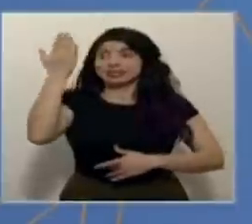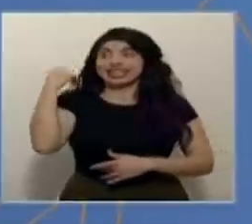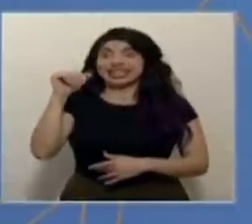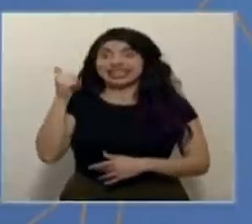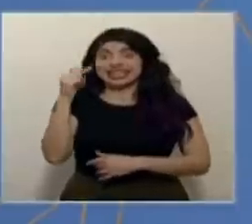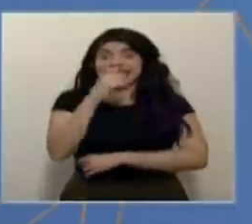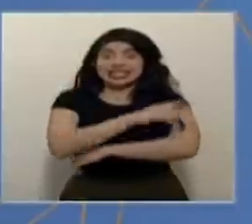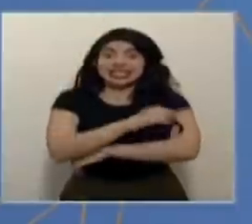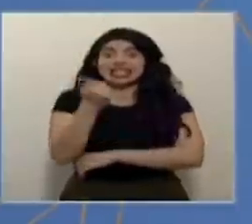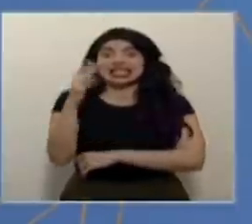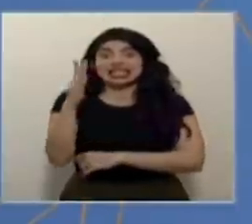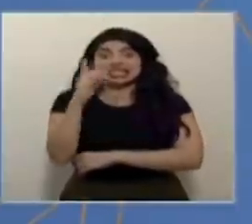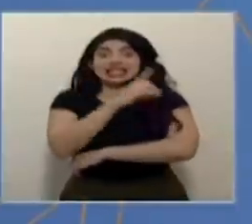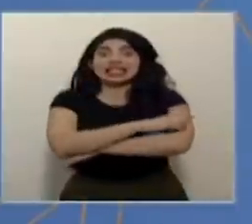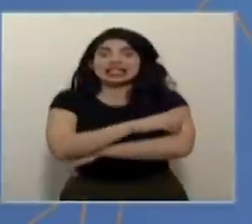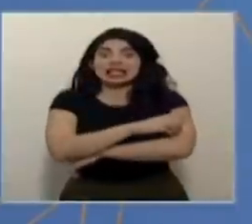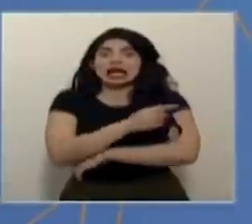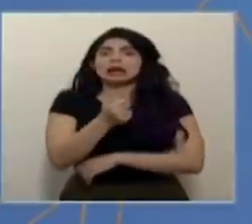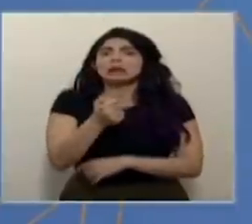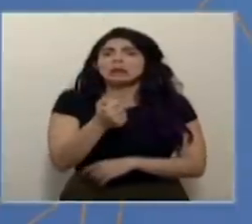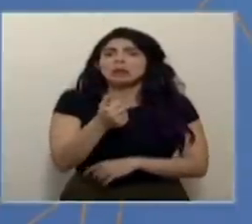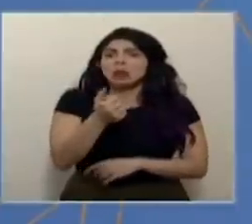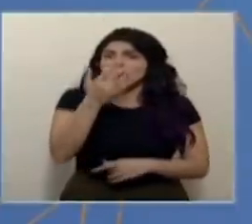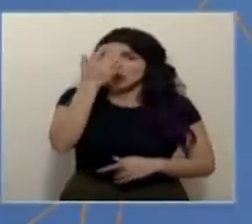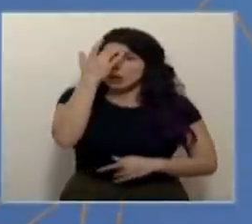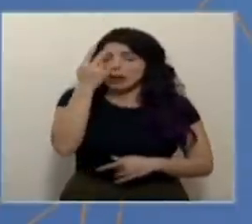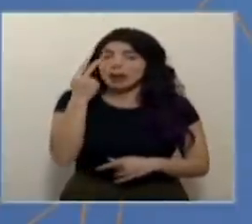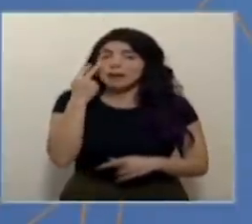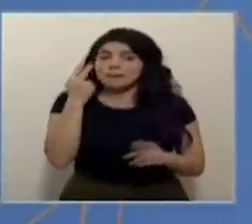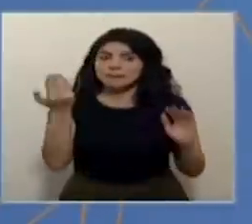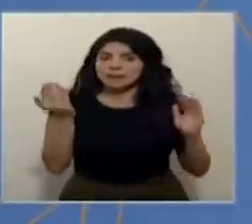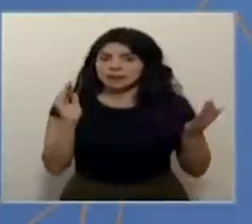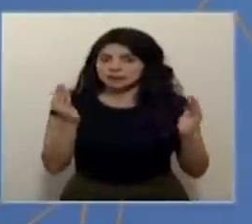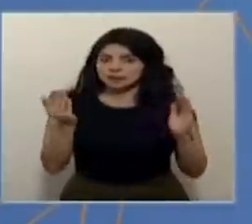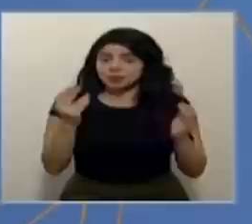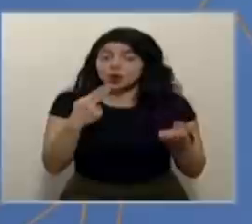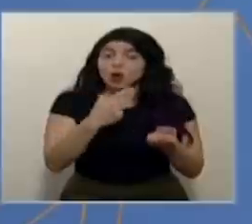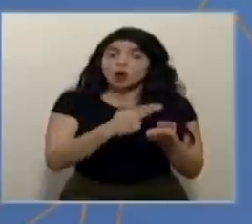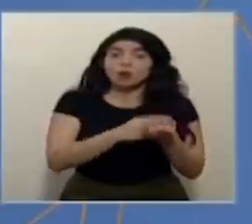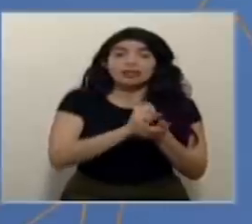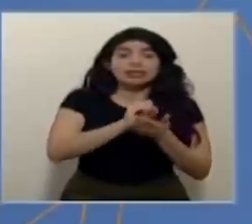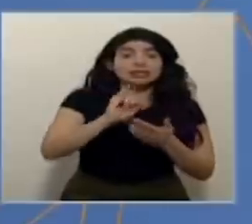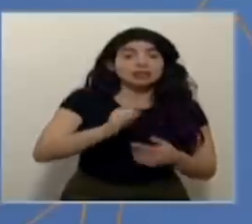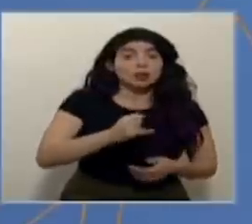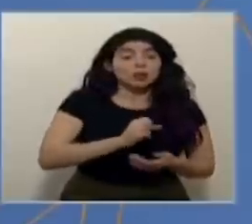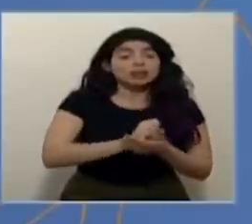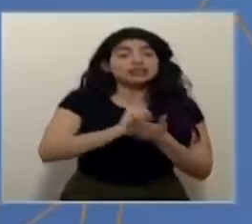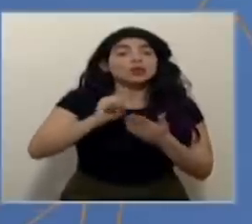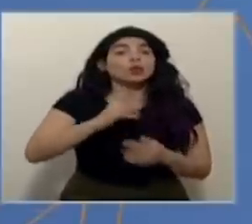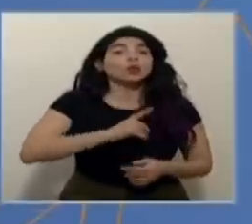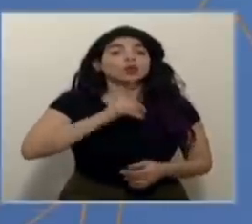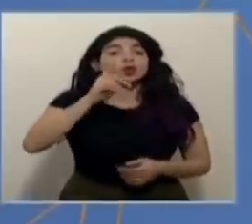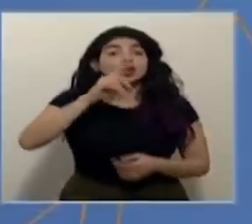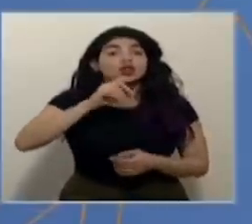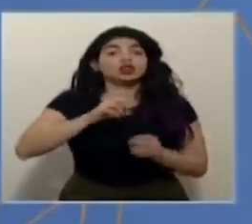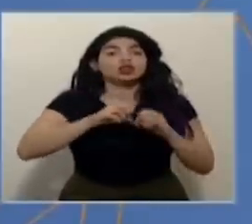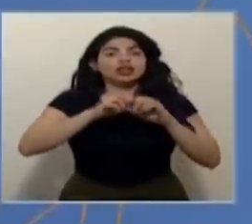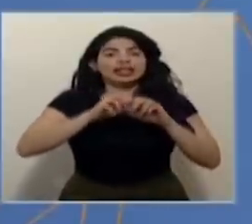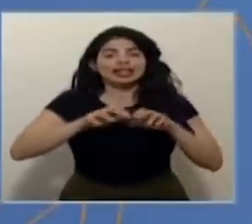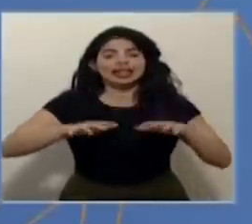días o 15 días teníamos cada vez menos casos. Si ustedes ven, el Hospital San Juan de Dios es parte de la red Central Sur.